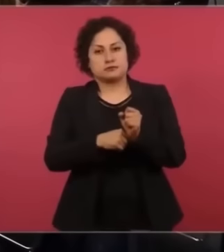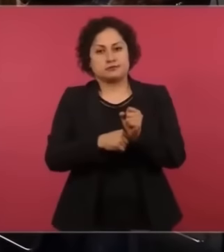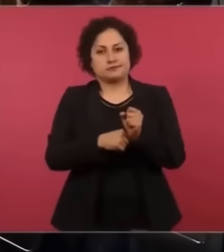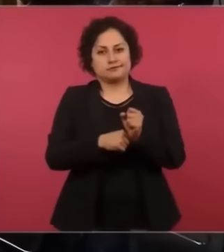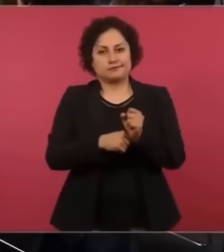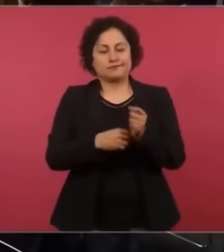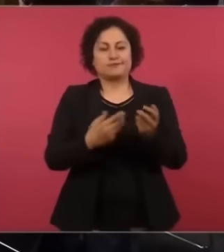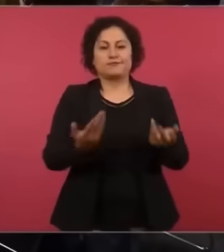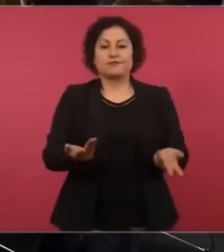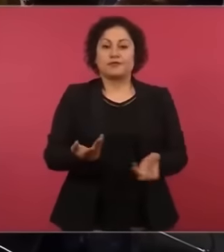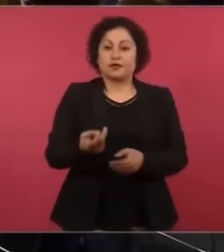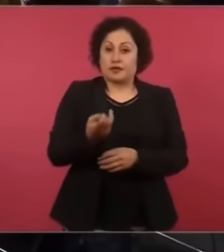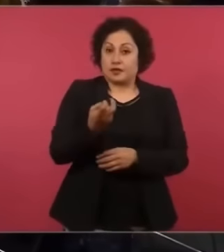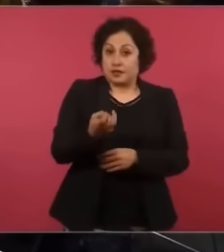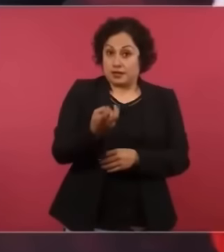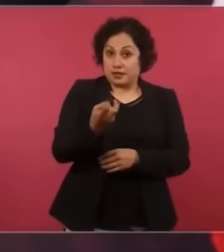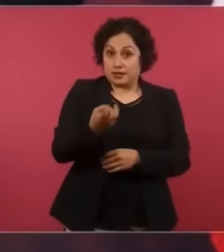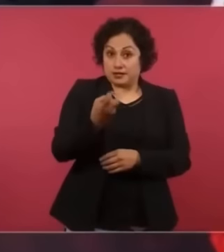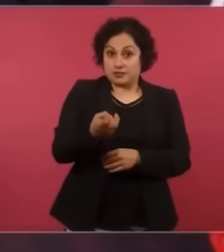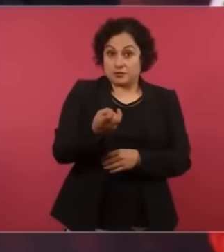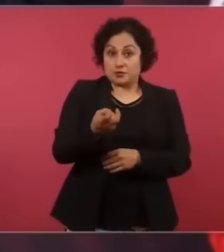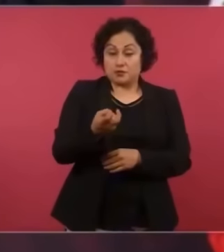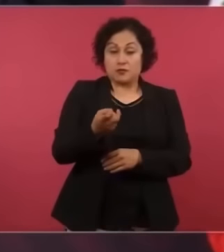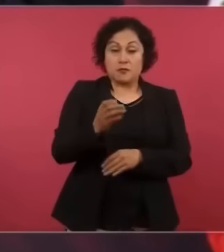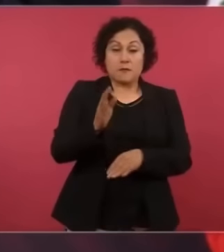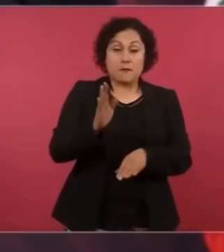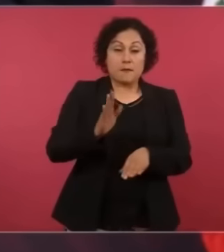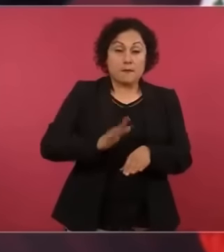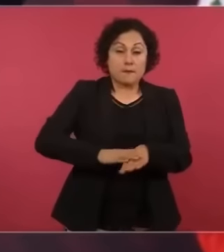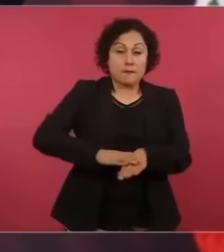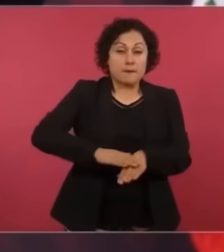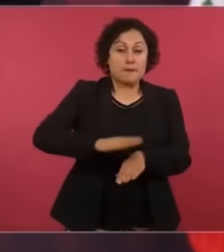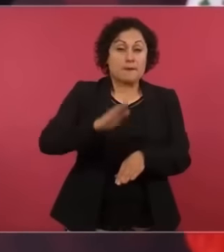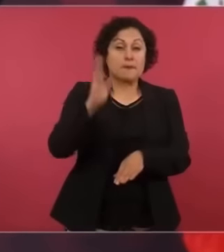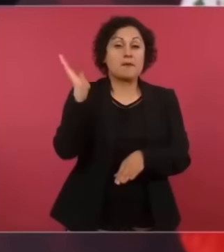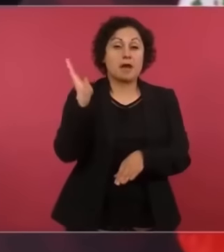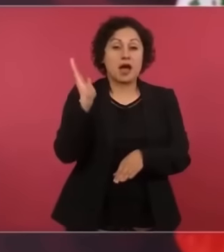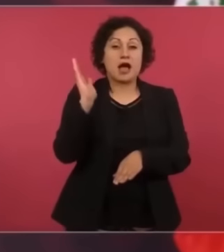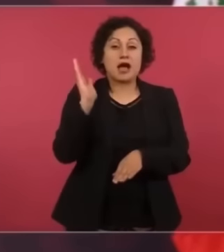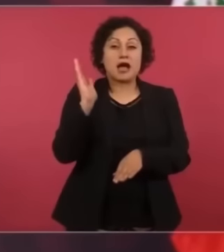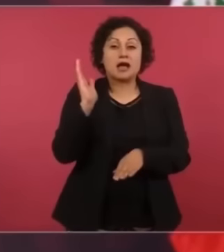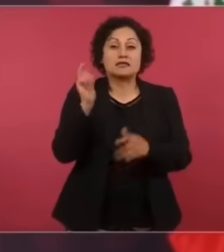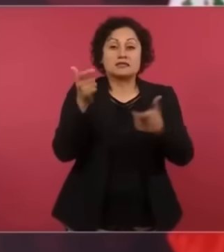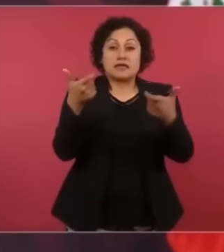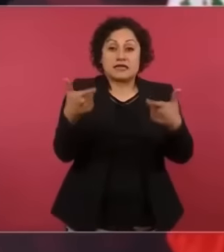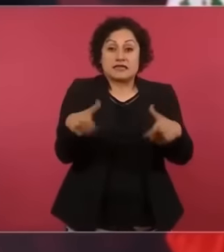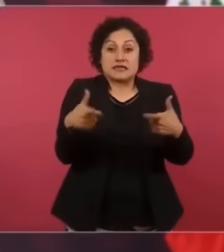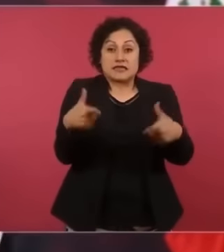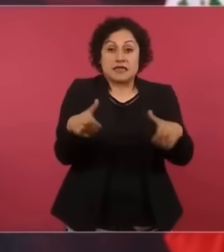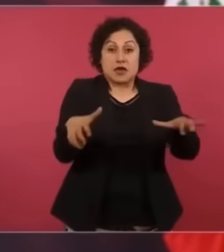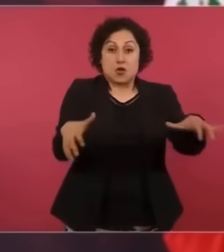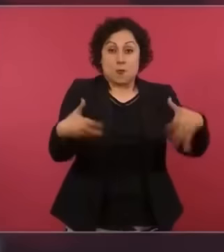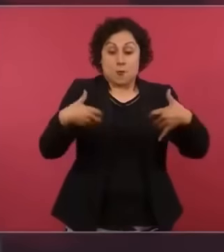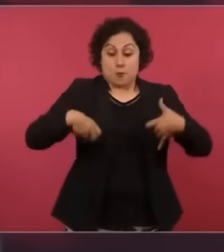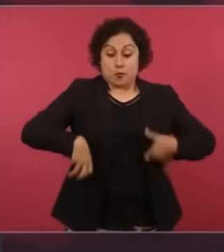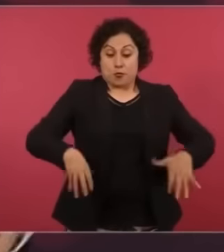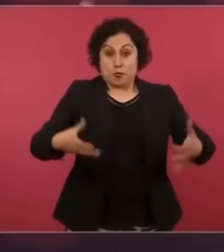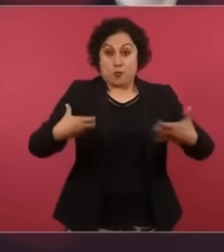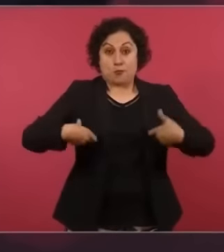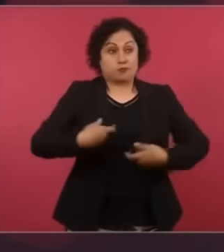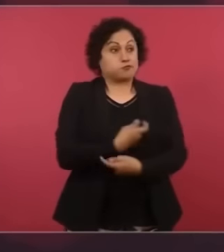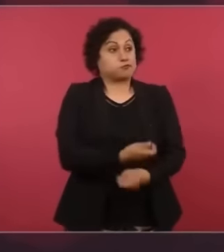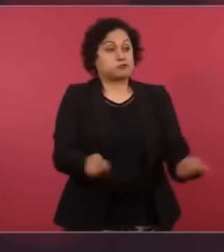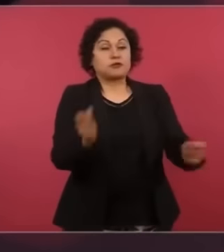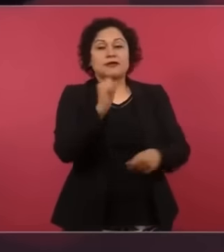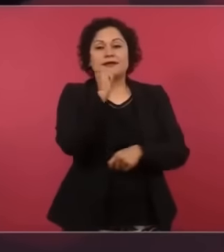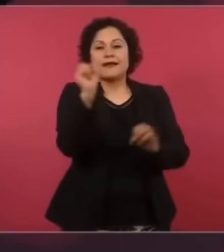de riqueza en unas cuantas manos, es el